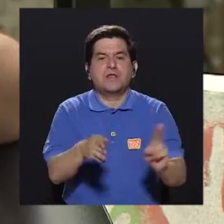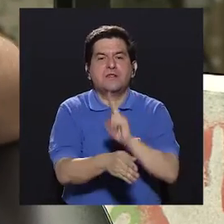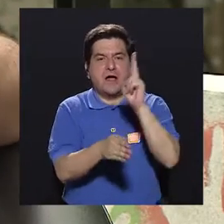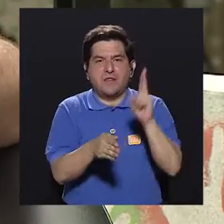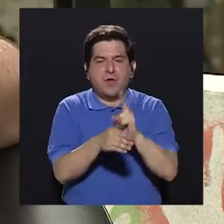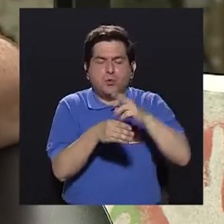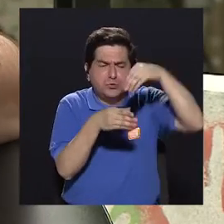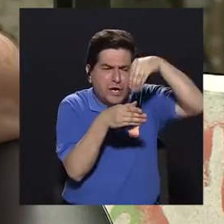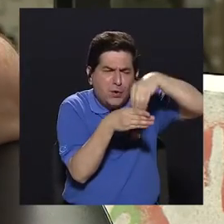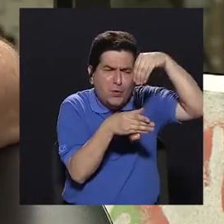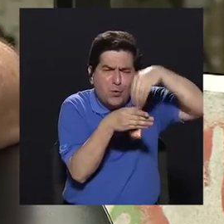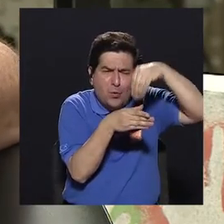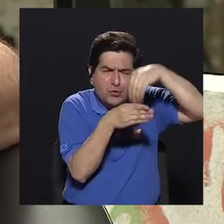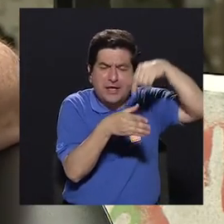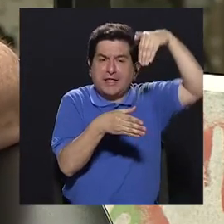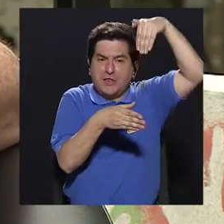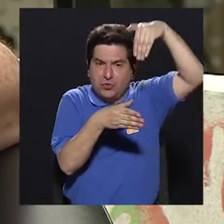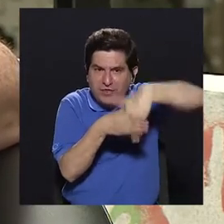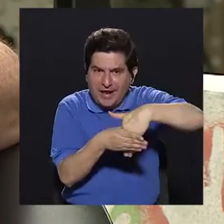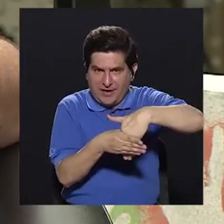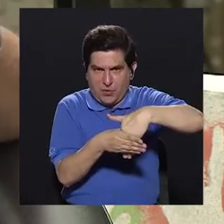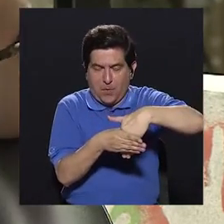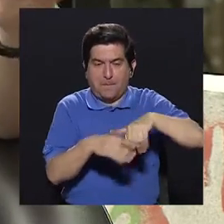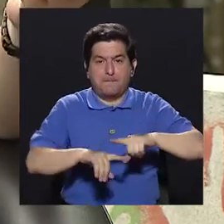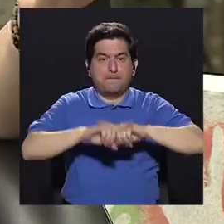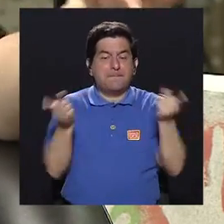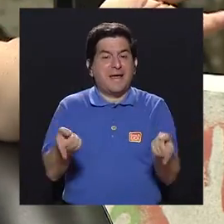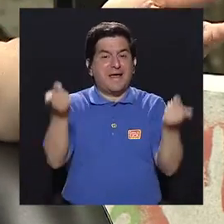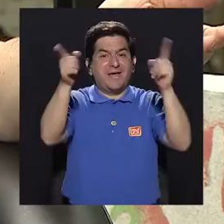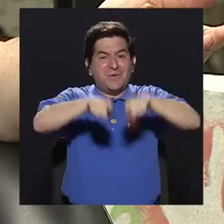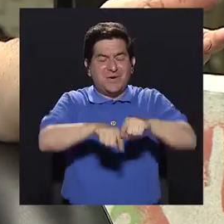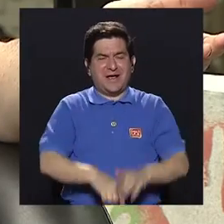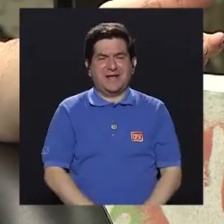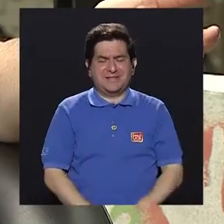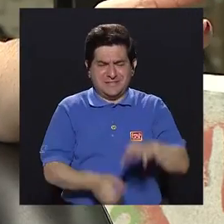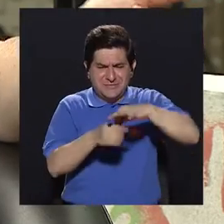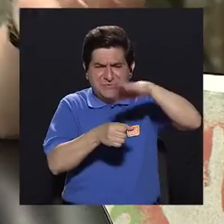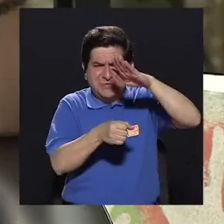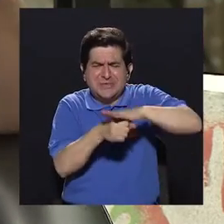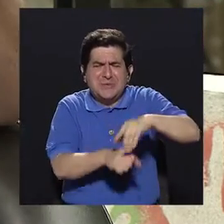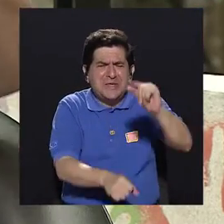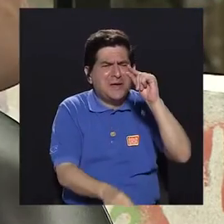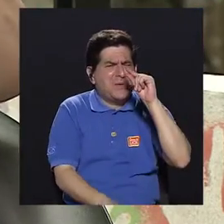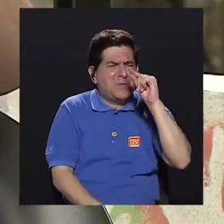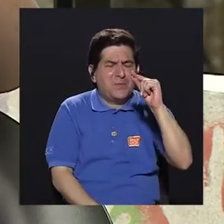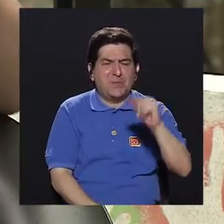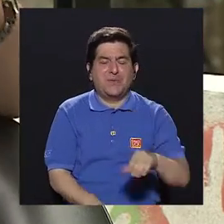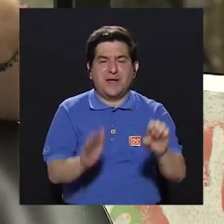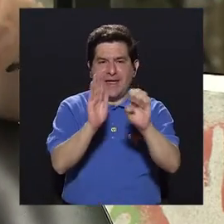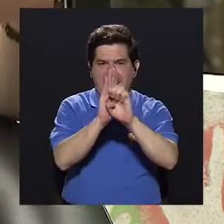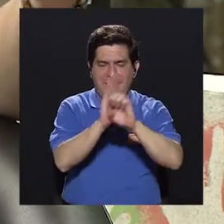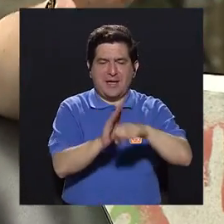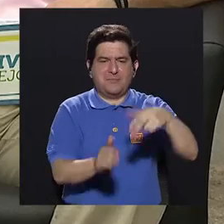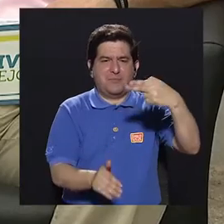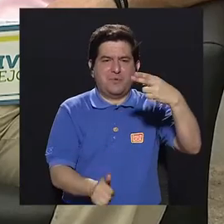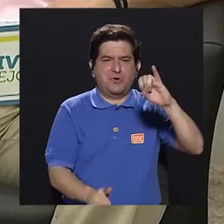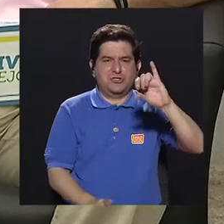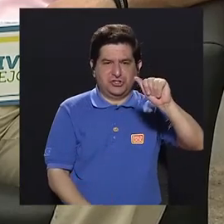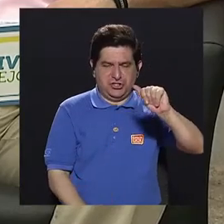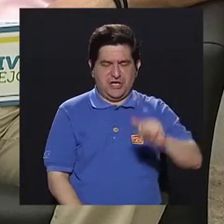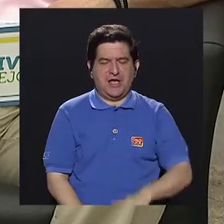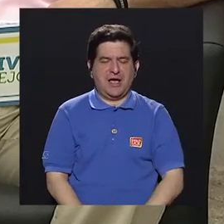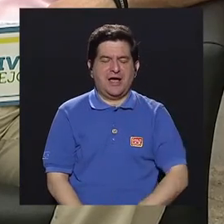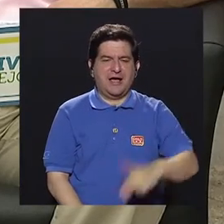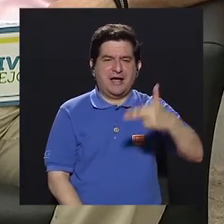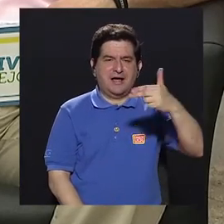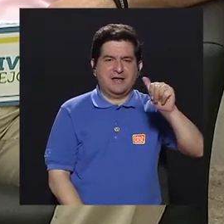de utilizar los nutrientes que la semilla tiene. Pero en el caso de las semillas pequeñitas, muchas veces... Como la chía. Como la chía, como